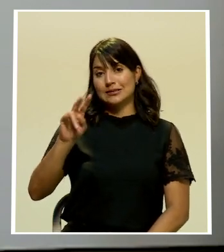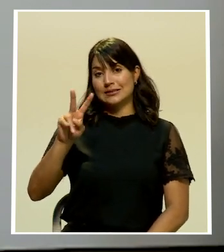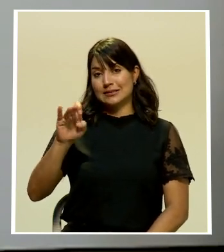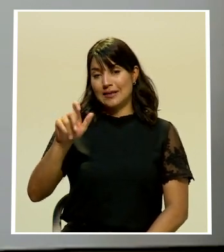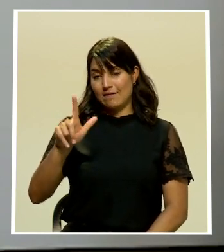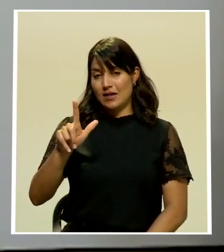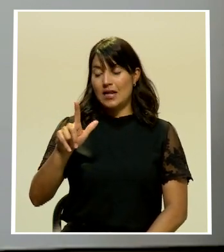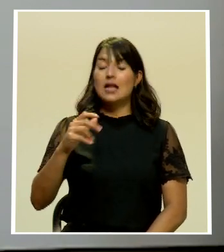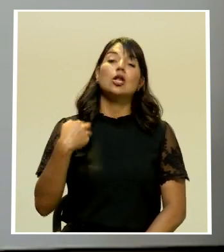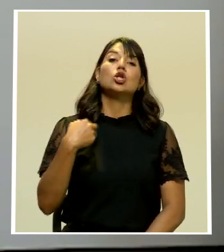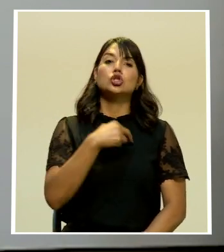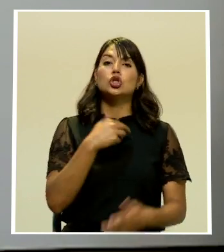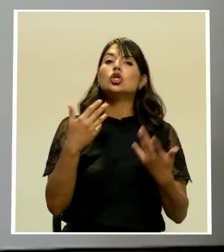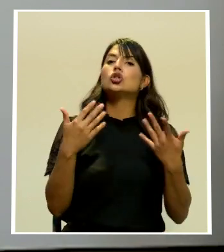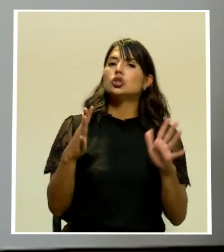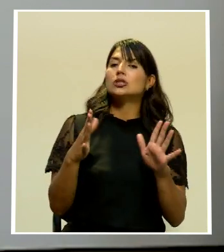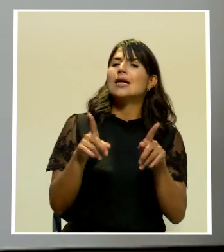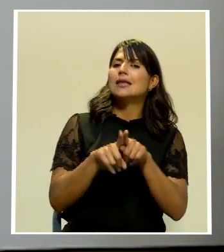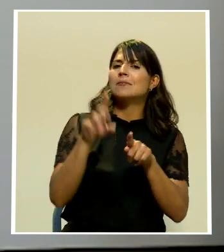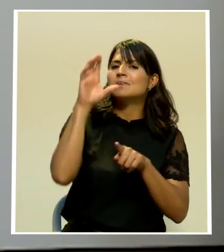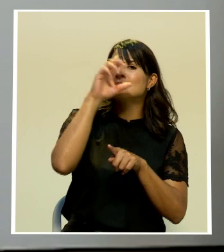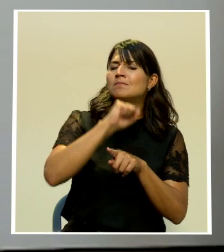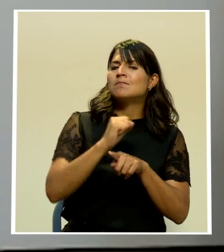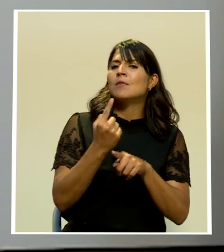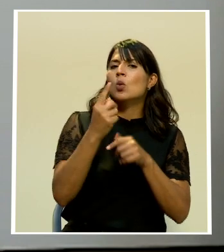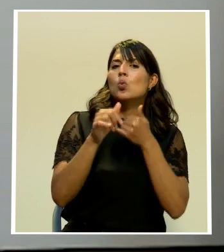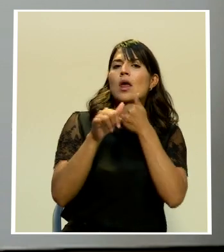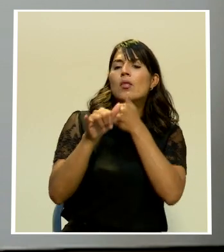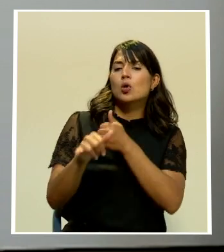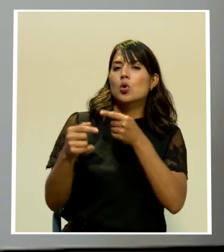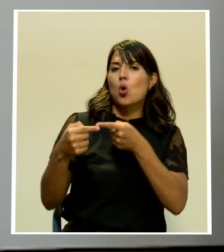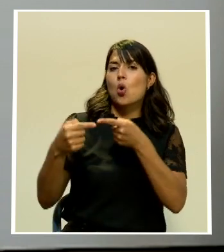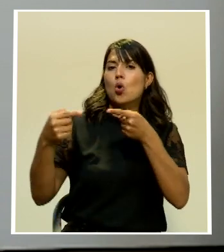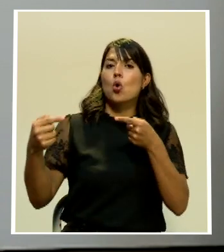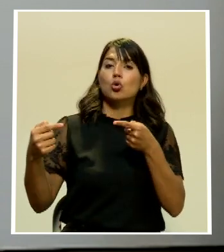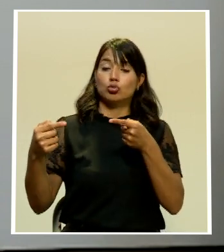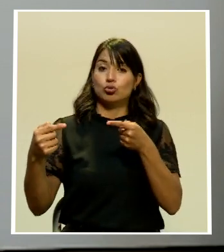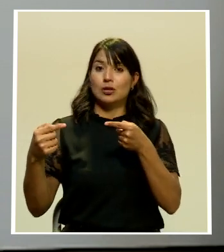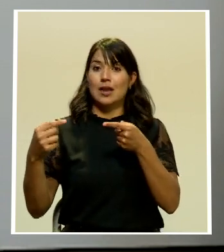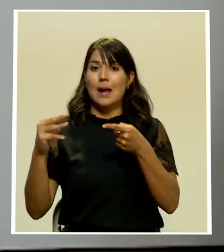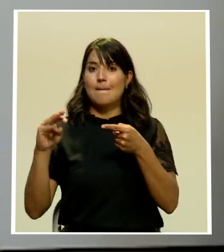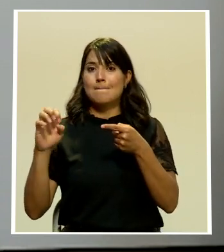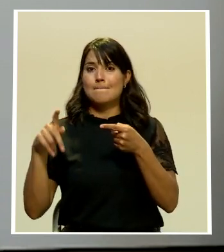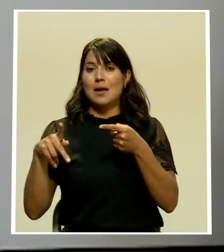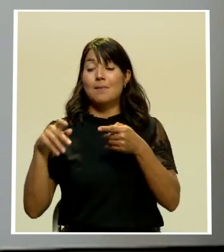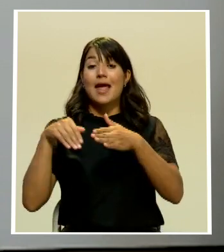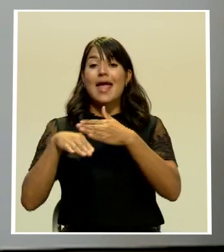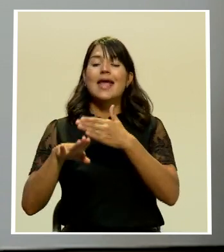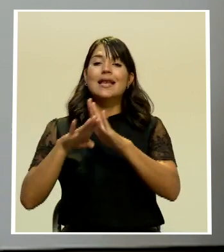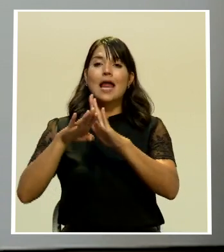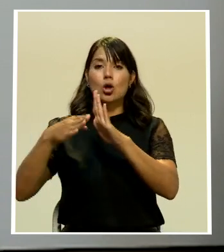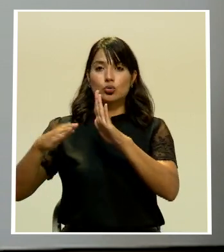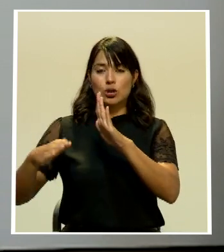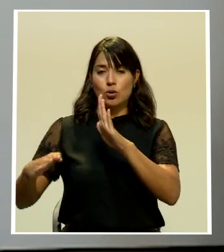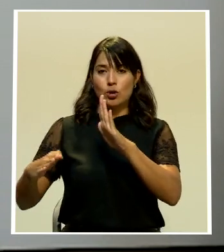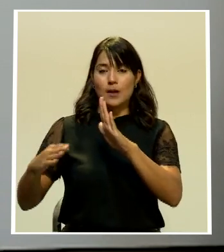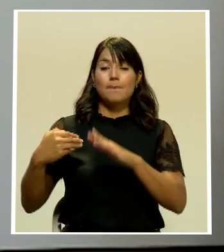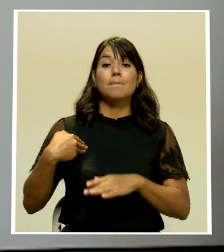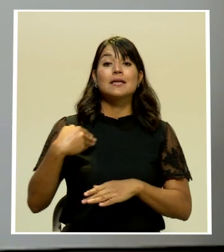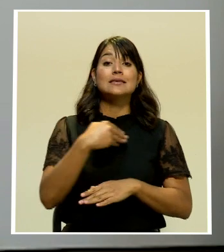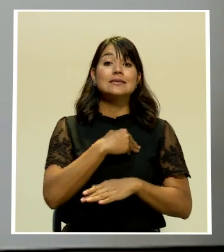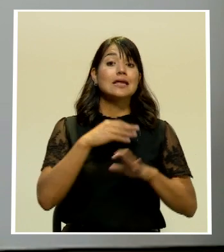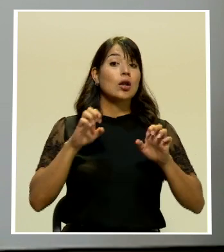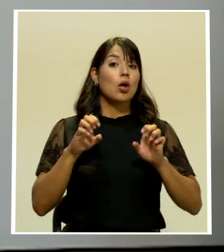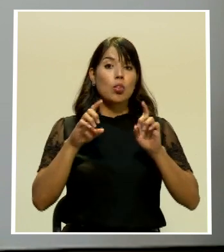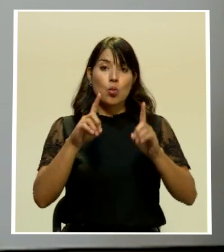conocimiento que se ha presentado una denuncia contra la misma en la Contraloría General de la República. El Ministerio de Educación queda a las